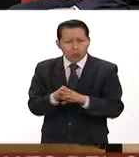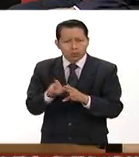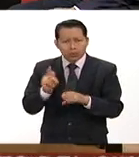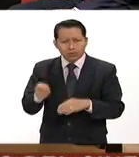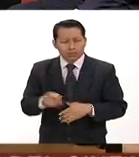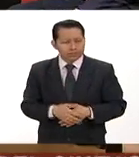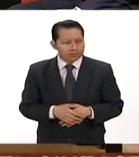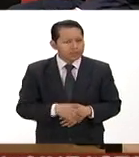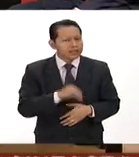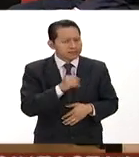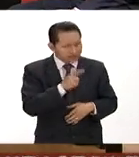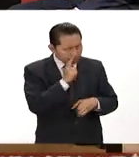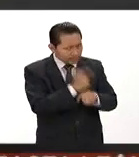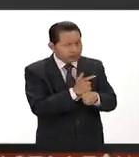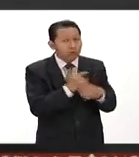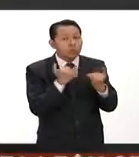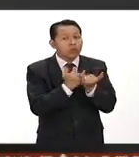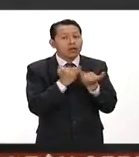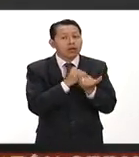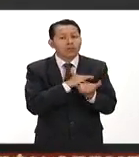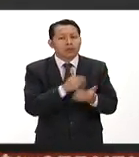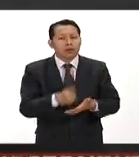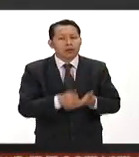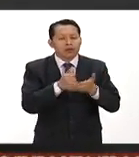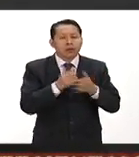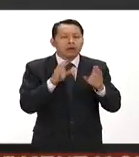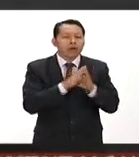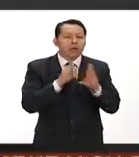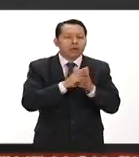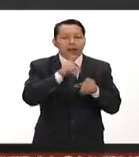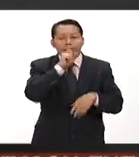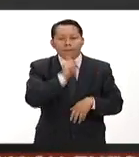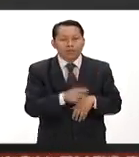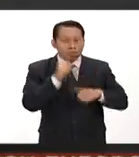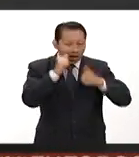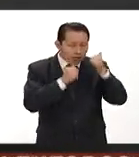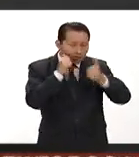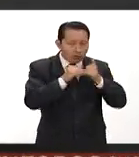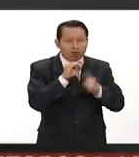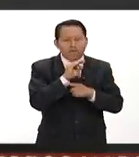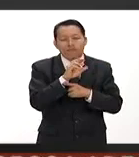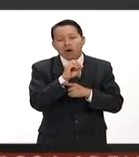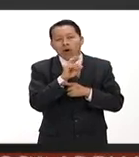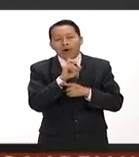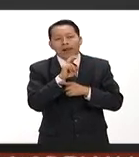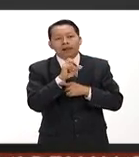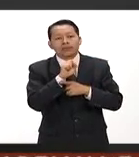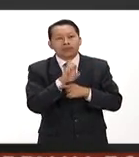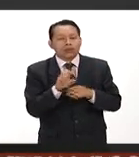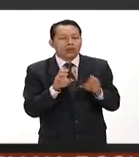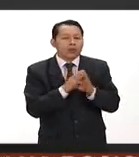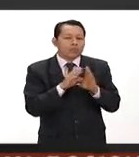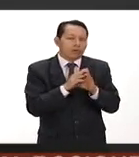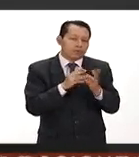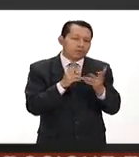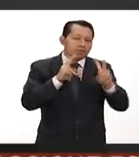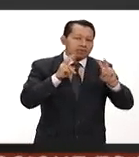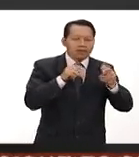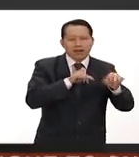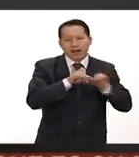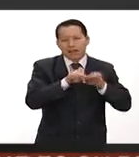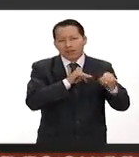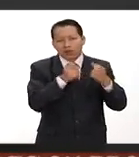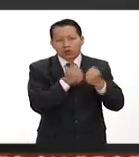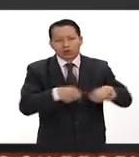mucho de descubrir y sobre todo de contribuir creo que lo que tiene también el antropólogo forense es una función social se está trabajando